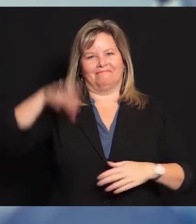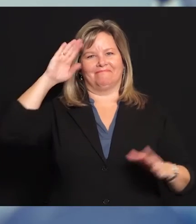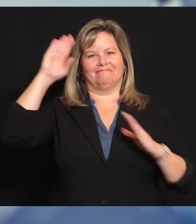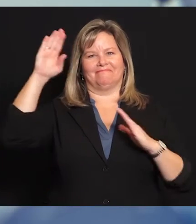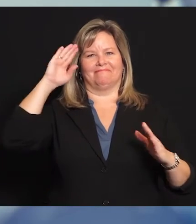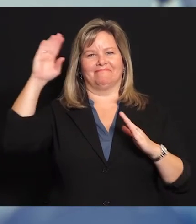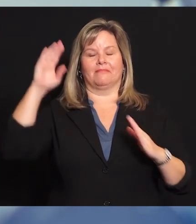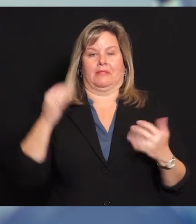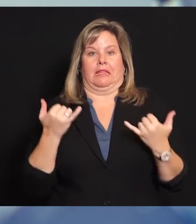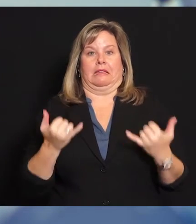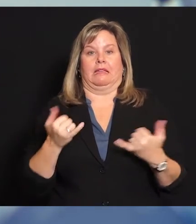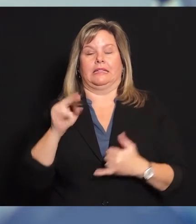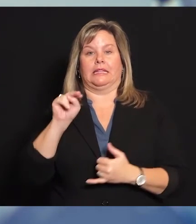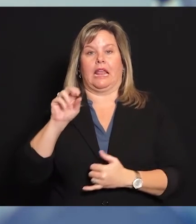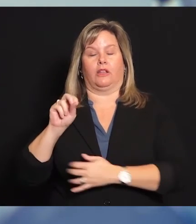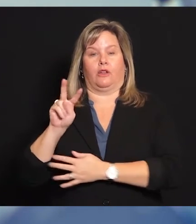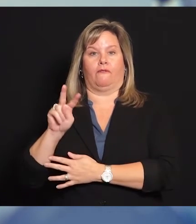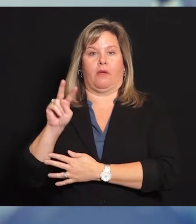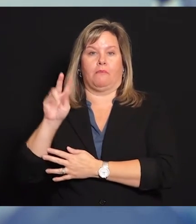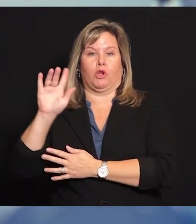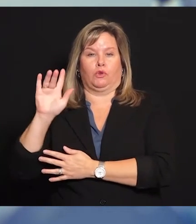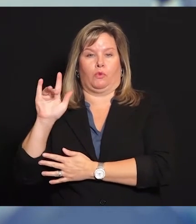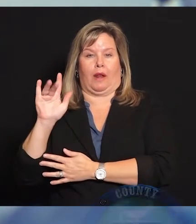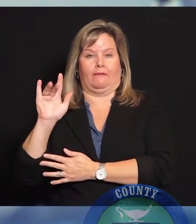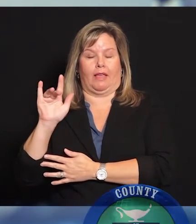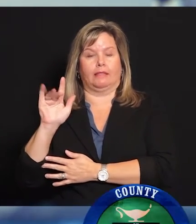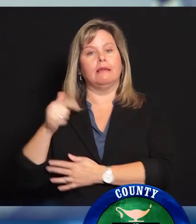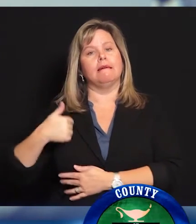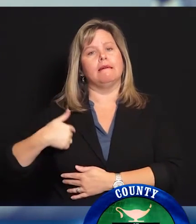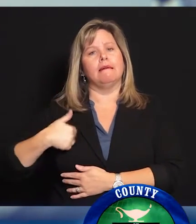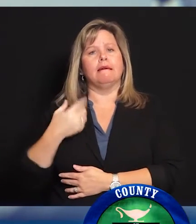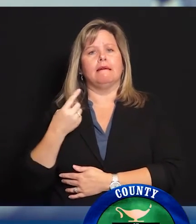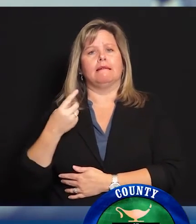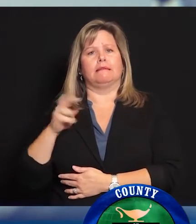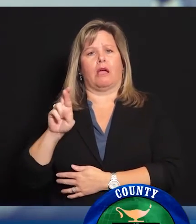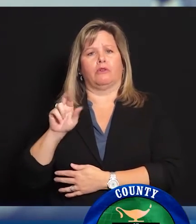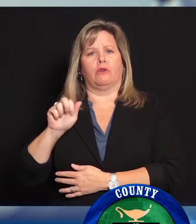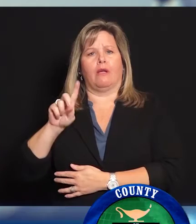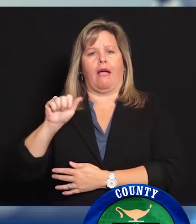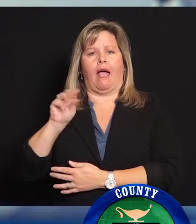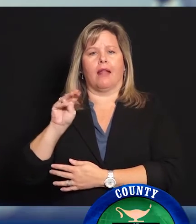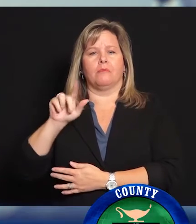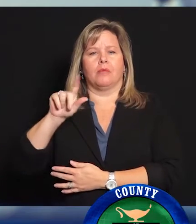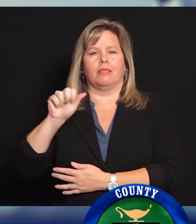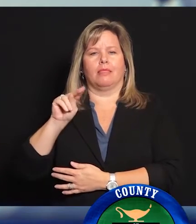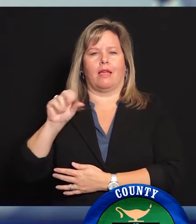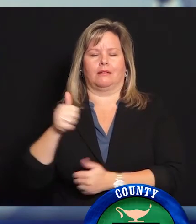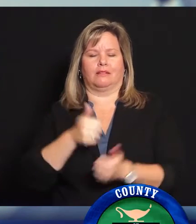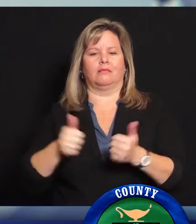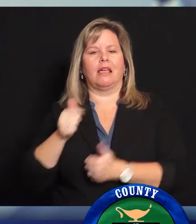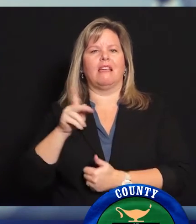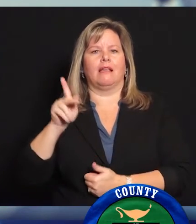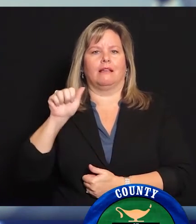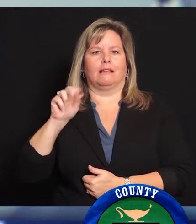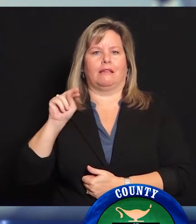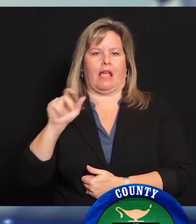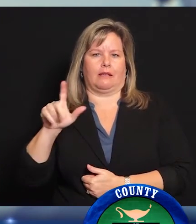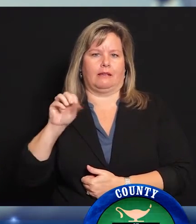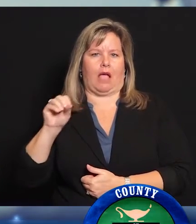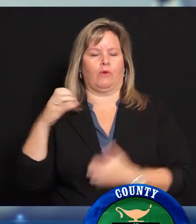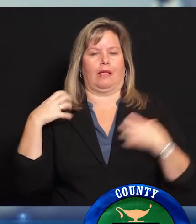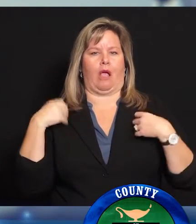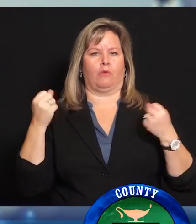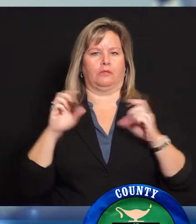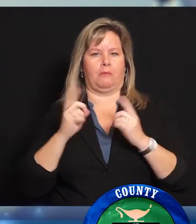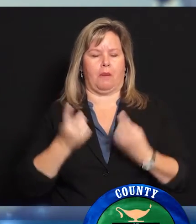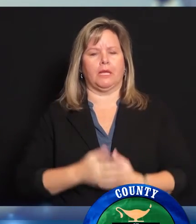Hola a todos. Hoy es el 25 de noviembre. Soy el Dr. Armlanden, director del Departamento de Salud del Condado de Kent. COVID-19